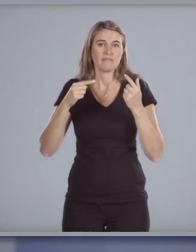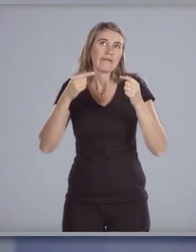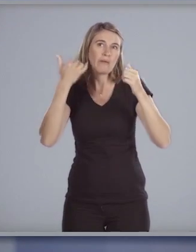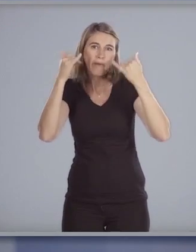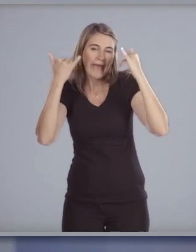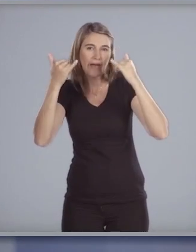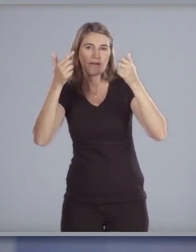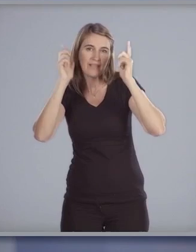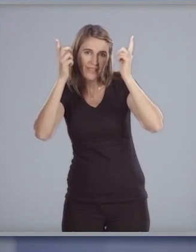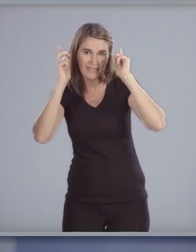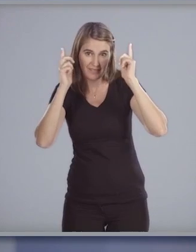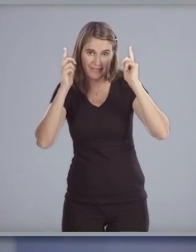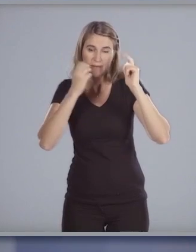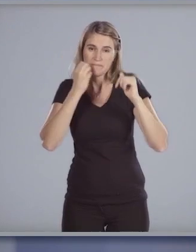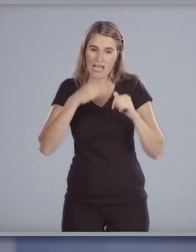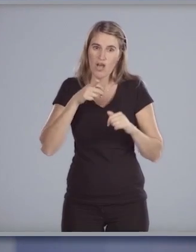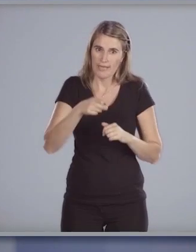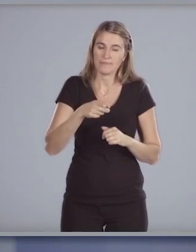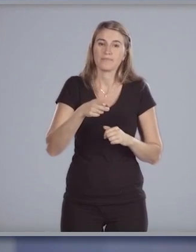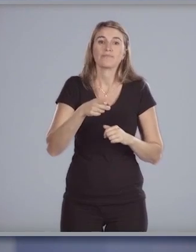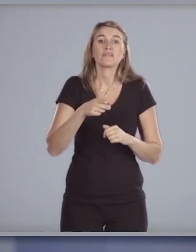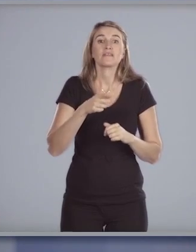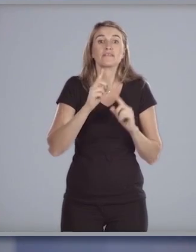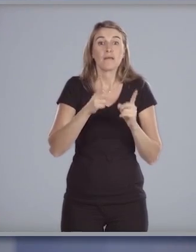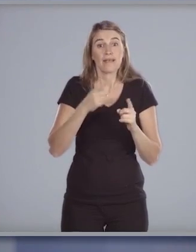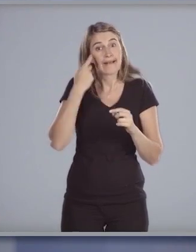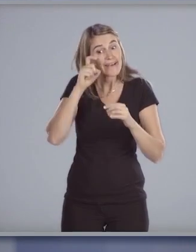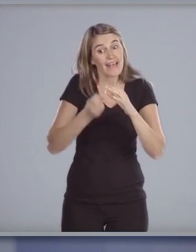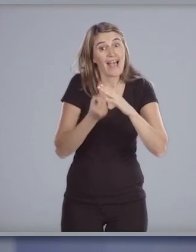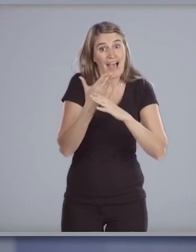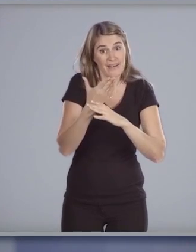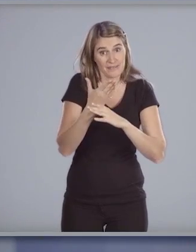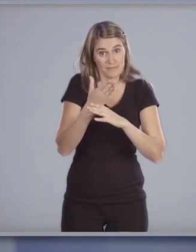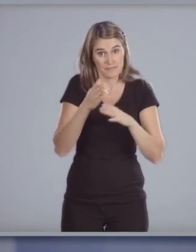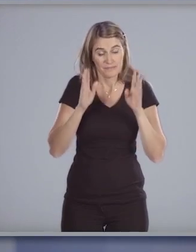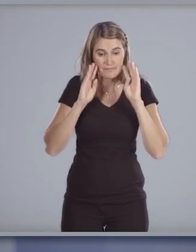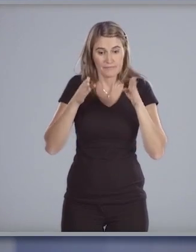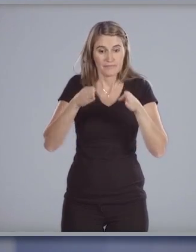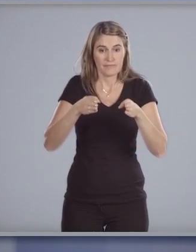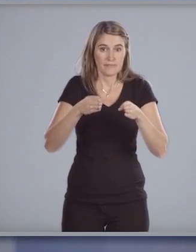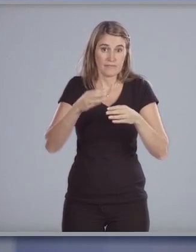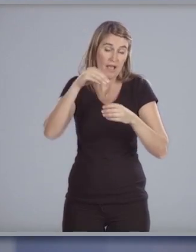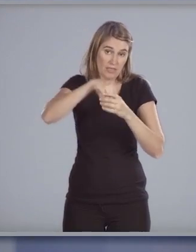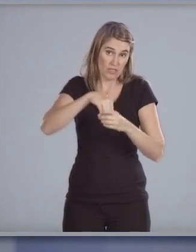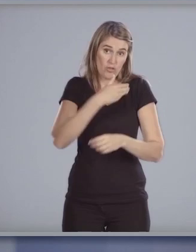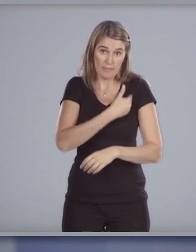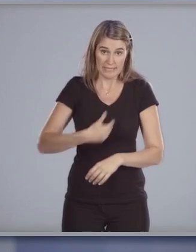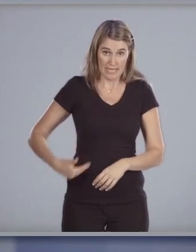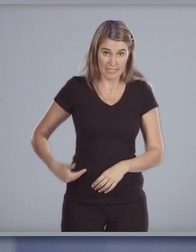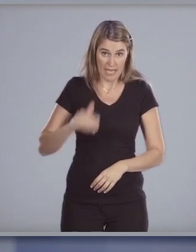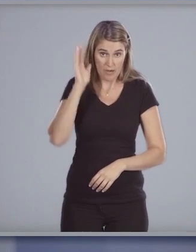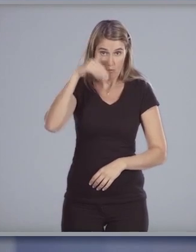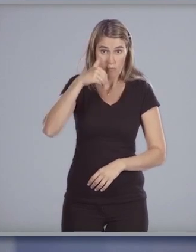la recreación en tal sentido crearemos en el ámbito de la presidencia de la